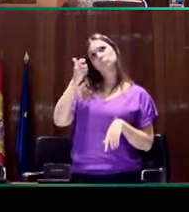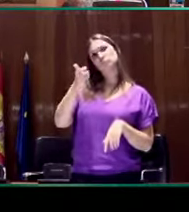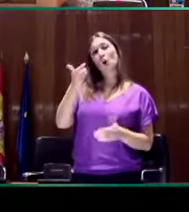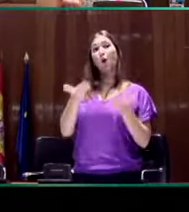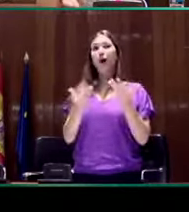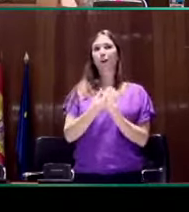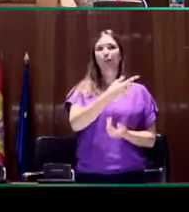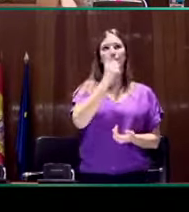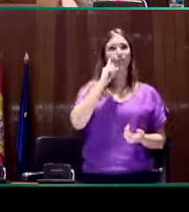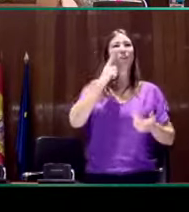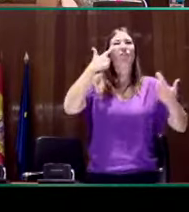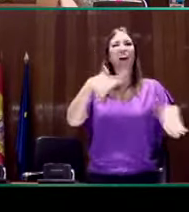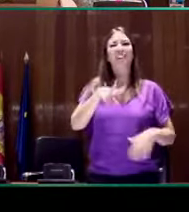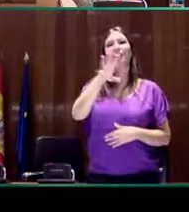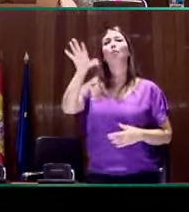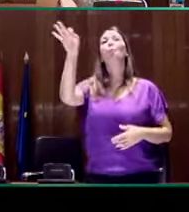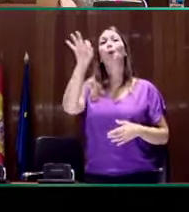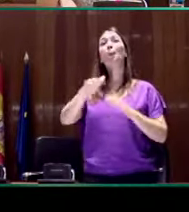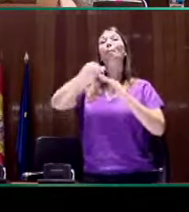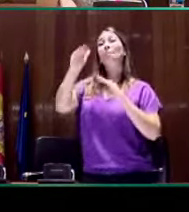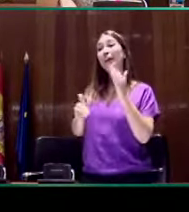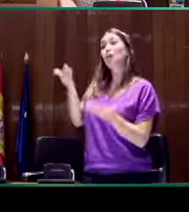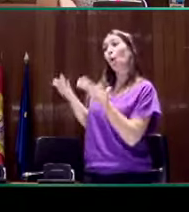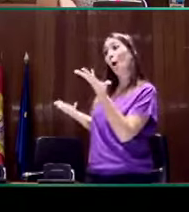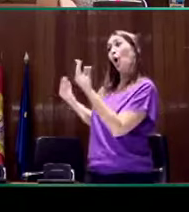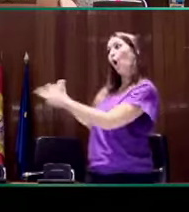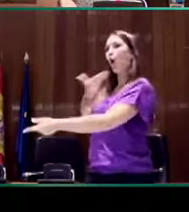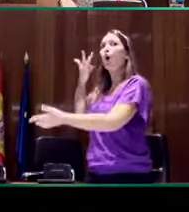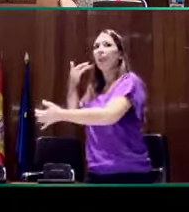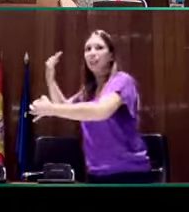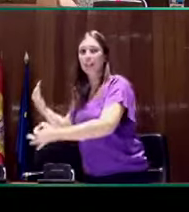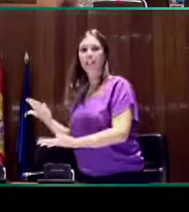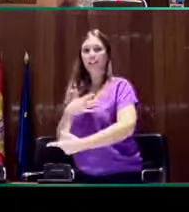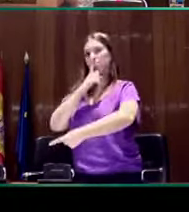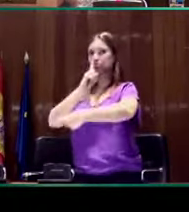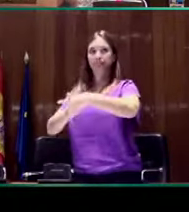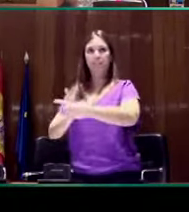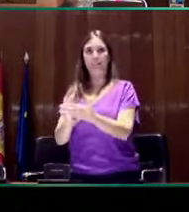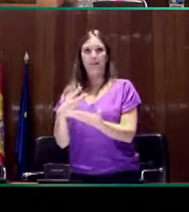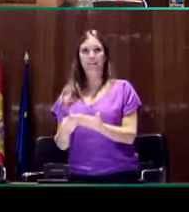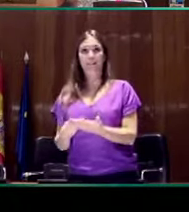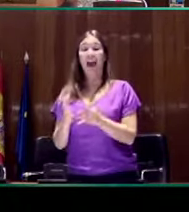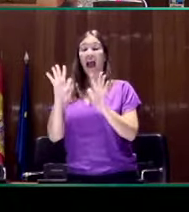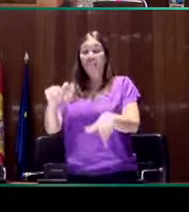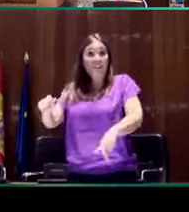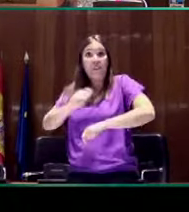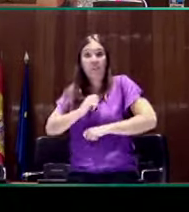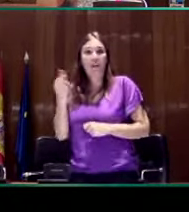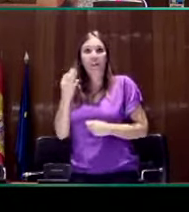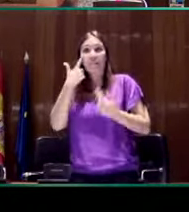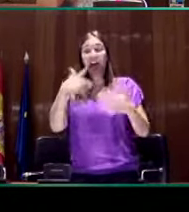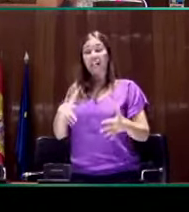los sordos, es decir, un 35% menos del tiempo experimentado por los oyentes. Lo que nos da a entender que